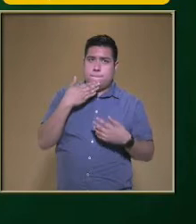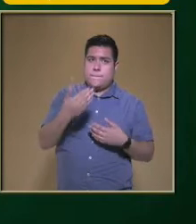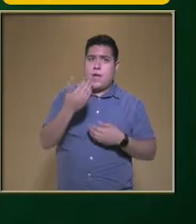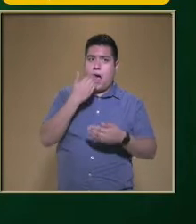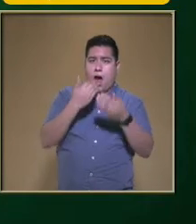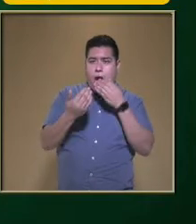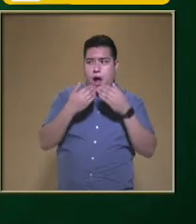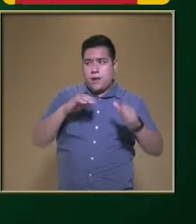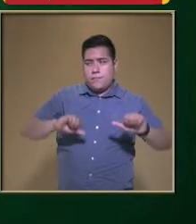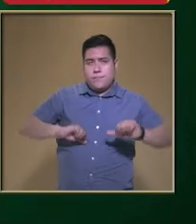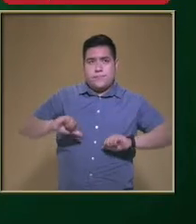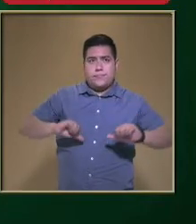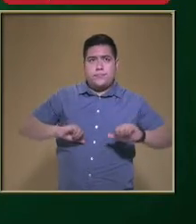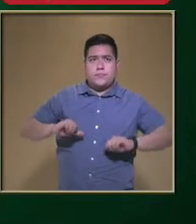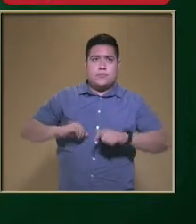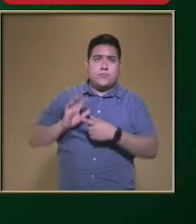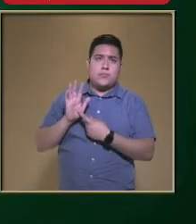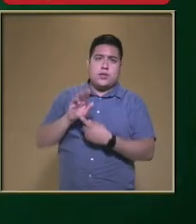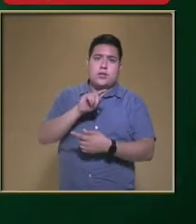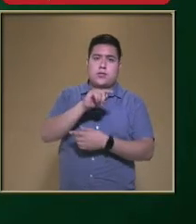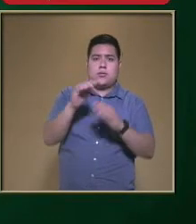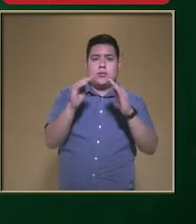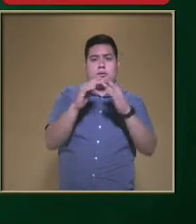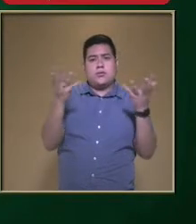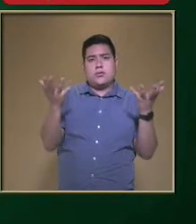actividad Para que hagas en casa